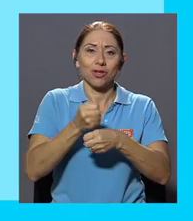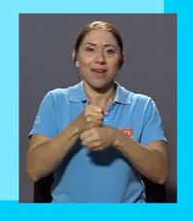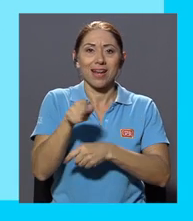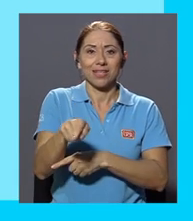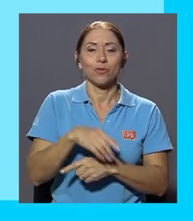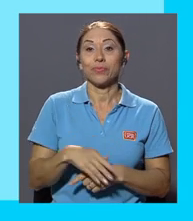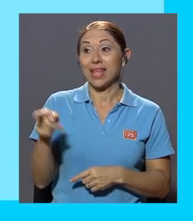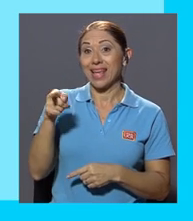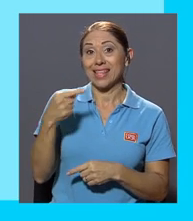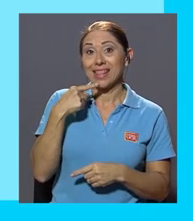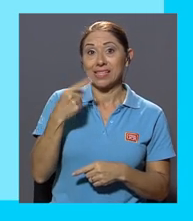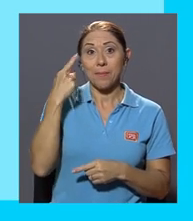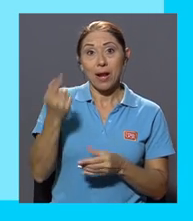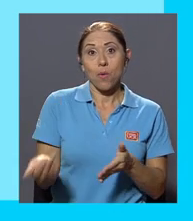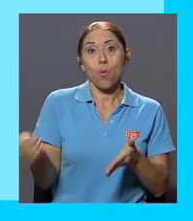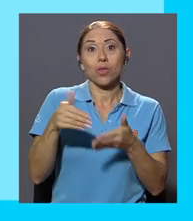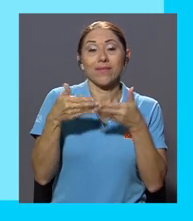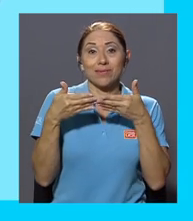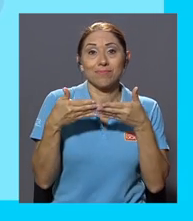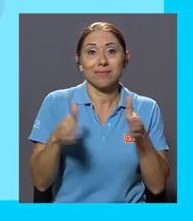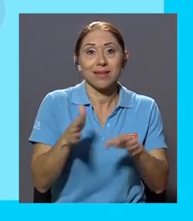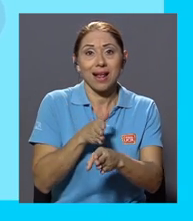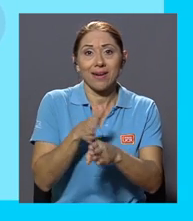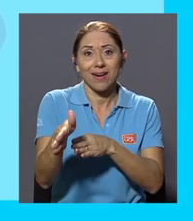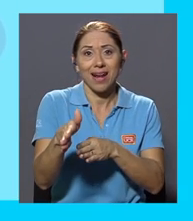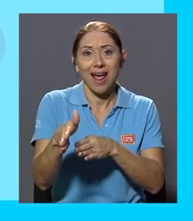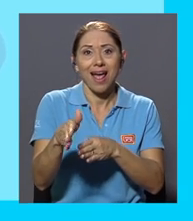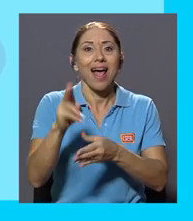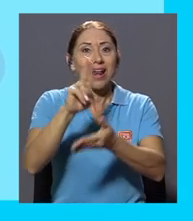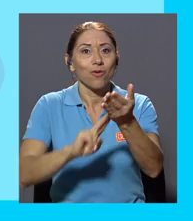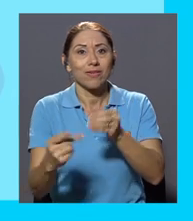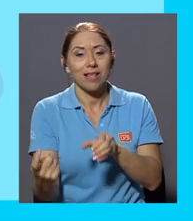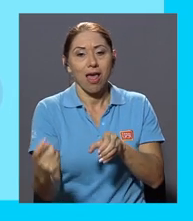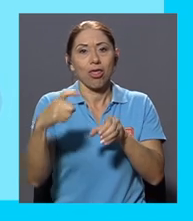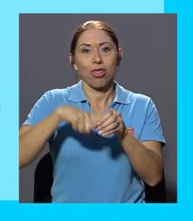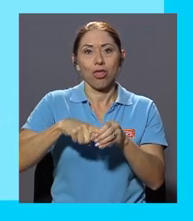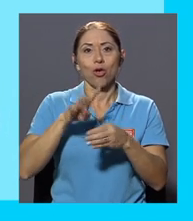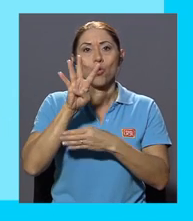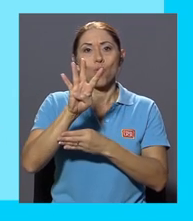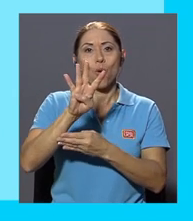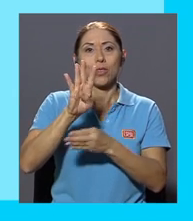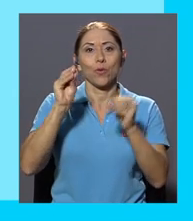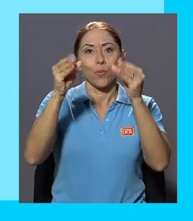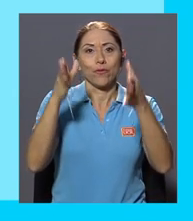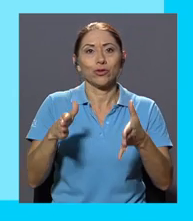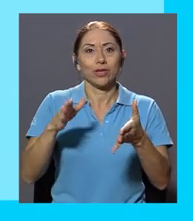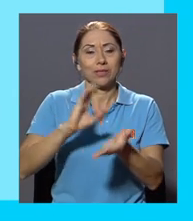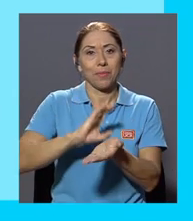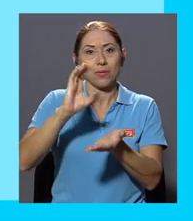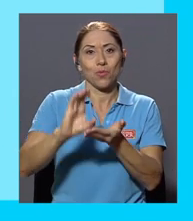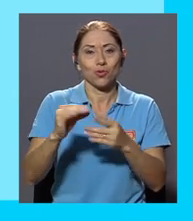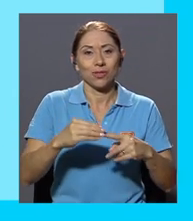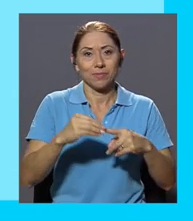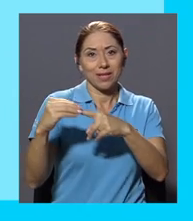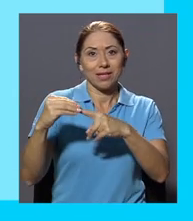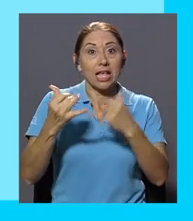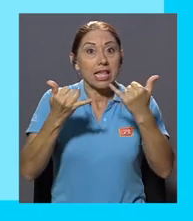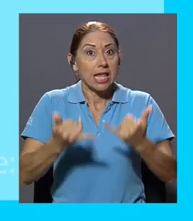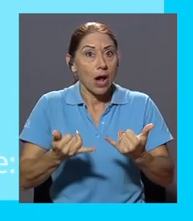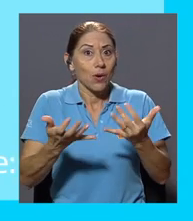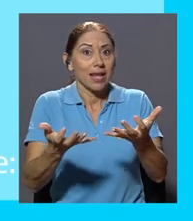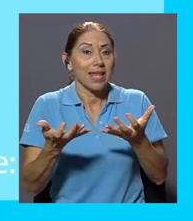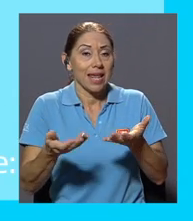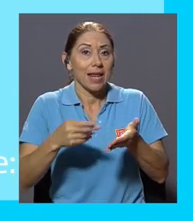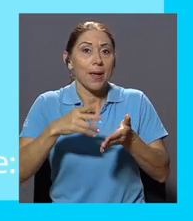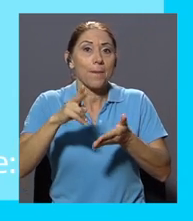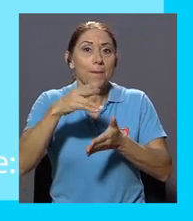agregó que para la reapertura de la carrera a la universidad se incorporarán cuatro profesores para los cursos especializados y están en proceso convenios con la